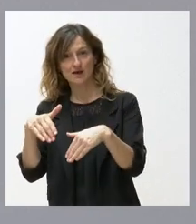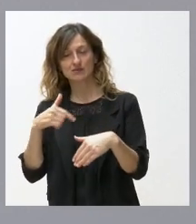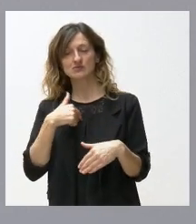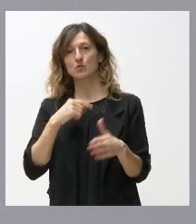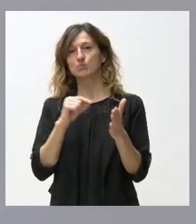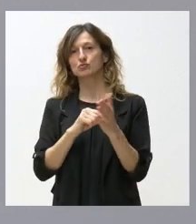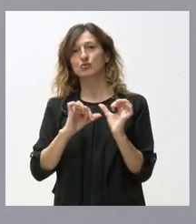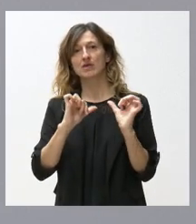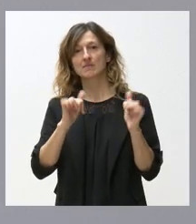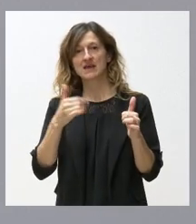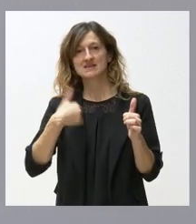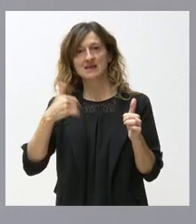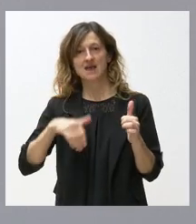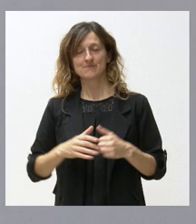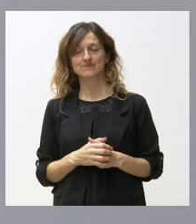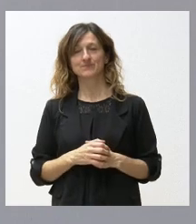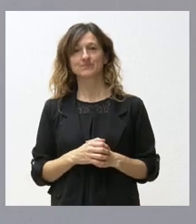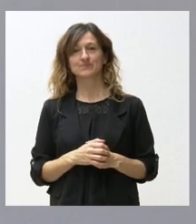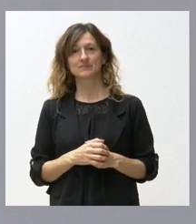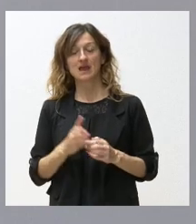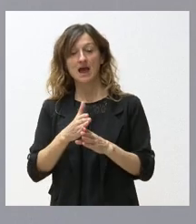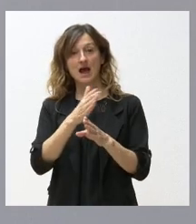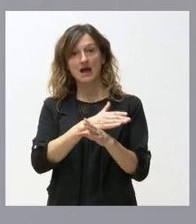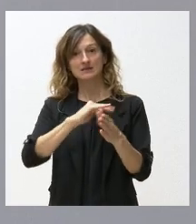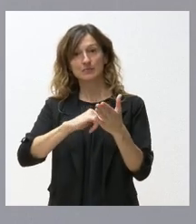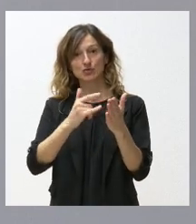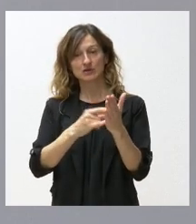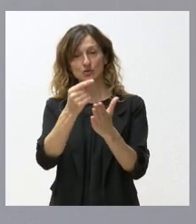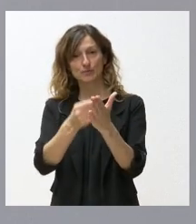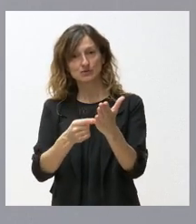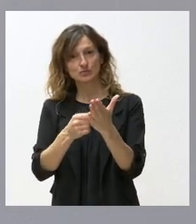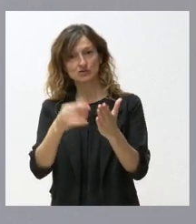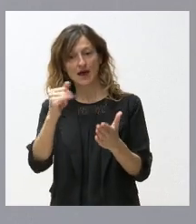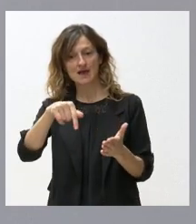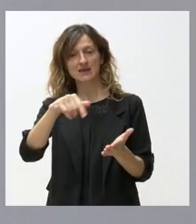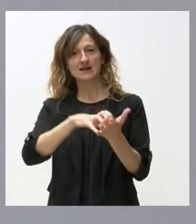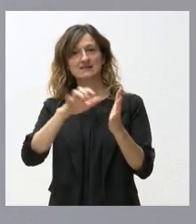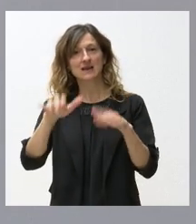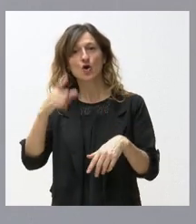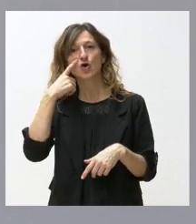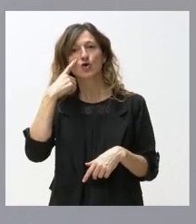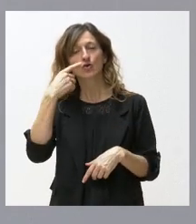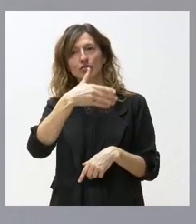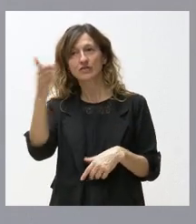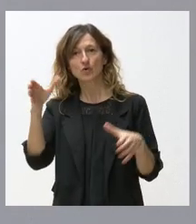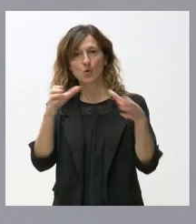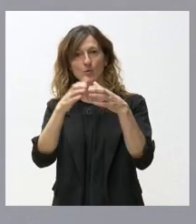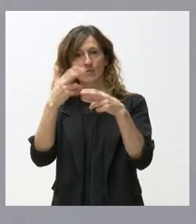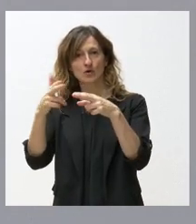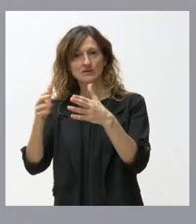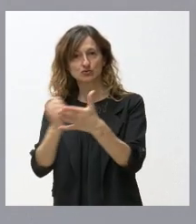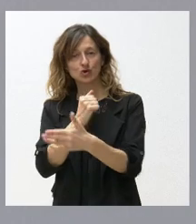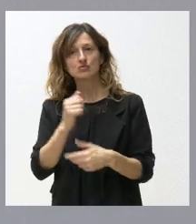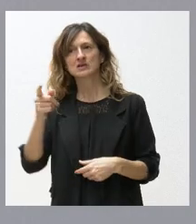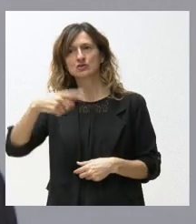que ya tenemos. Otro punto de partida es que tenemos un anteproyecto de presupuestos en Castilla y León, que es conocido por todos los grupos y que, en general, ha sido bien